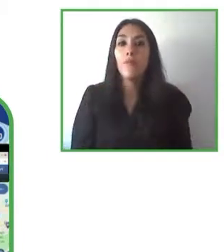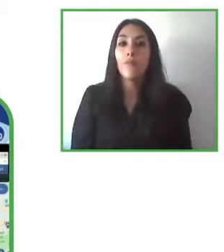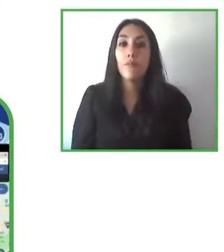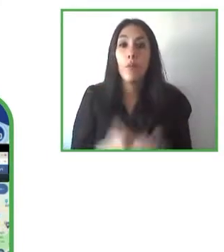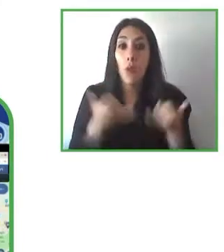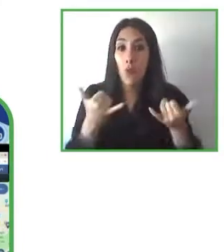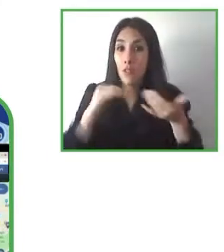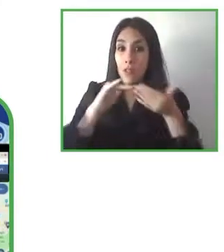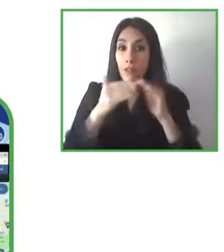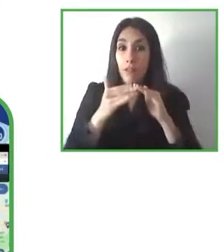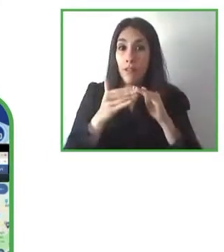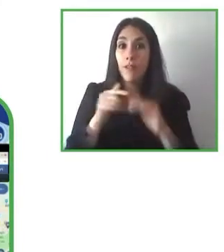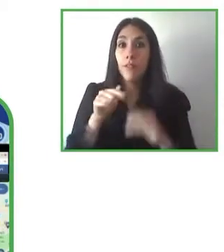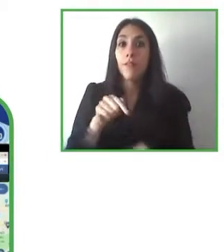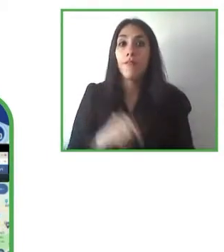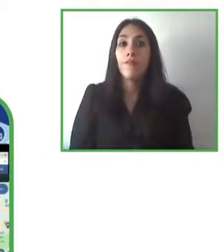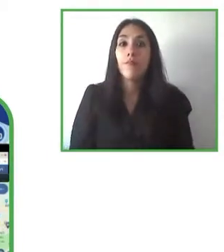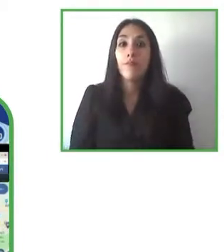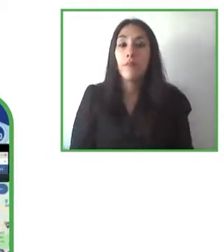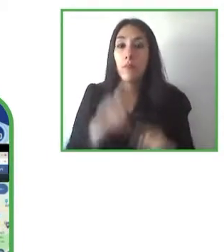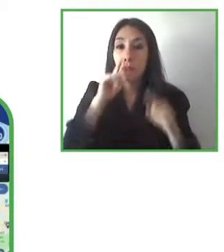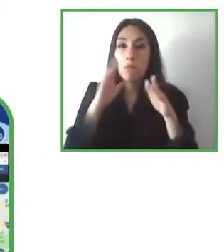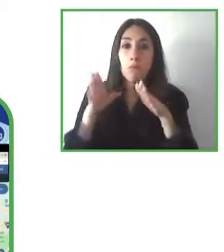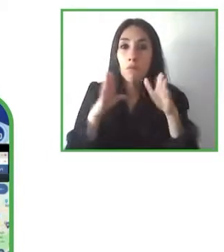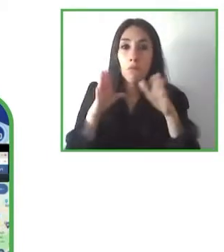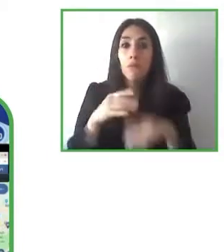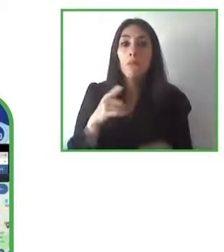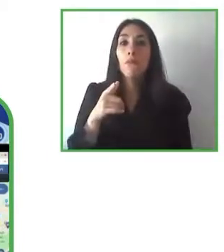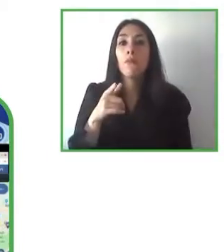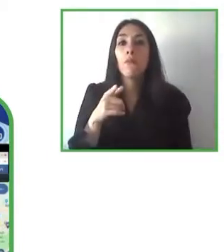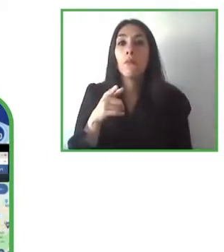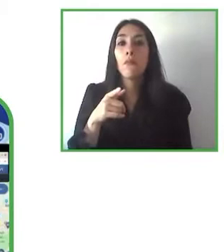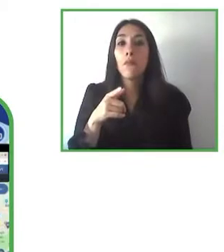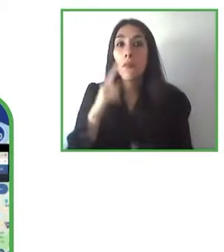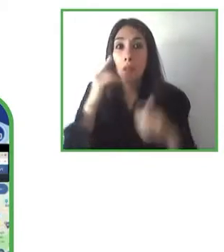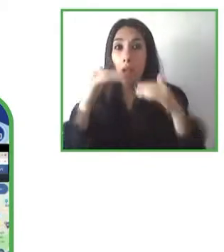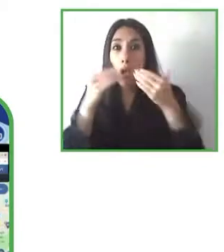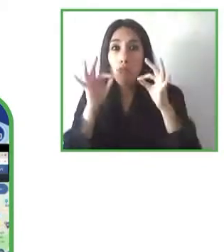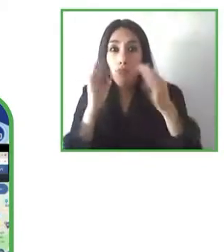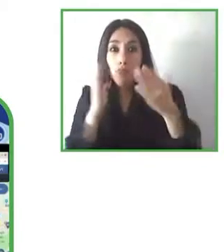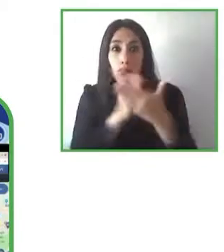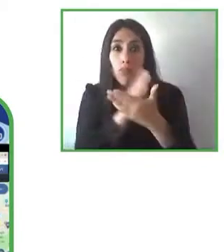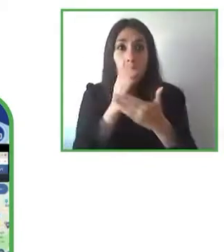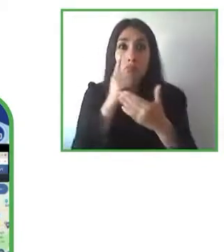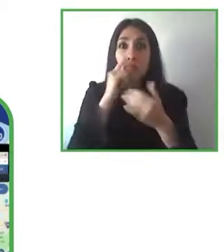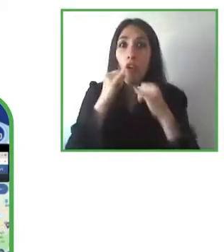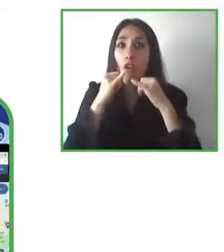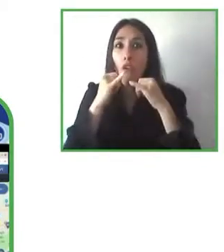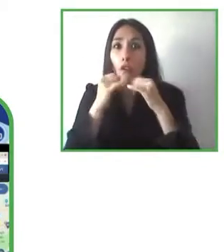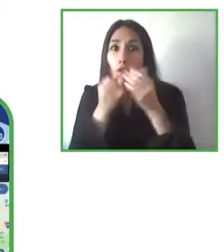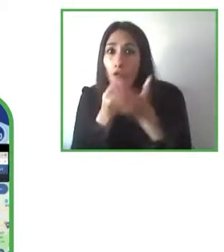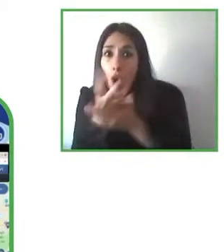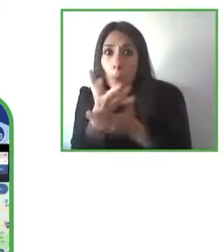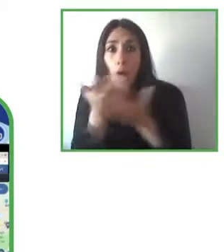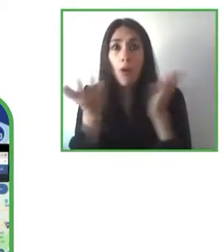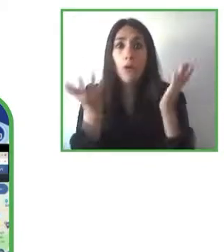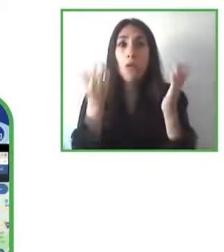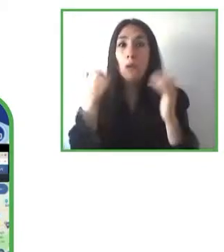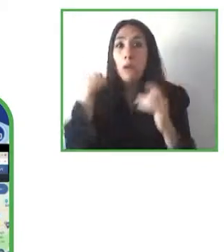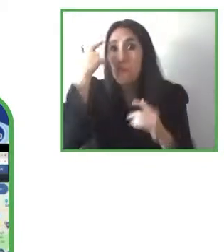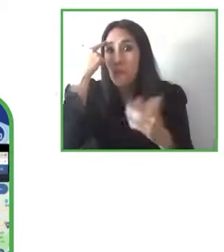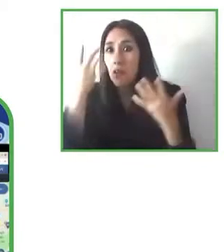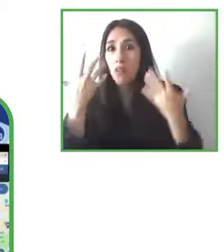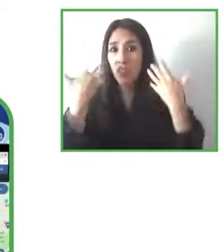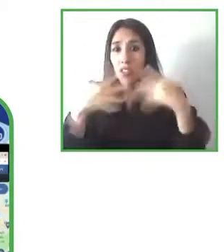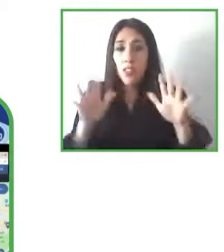turístico también tiene sus connotaciones por lo que creemos haber ya detectado aquellas diferencias